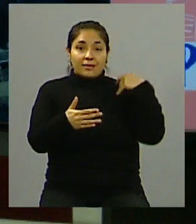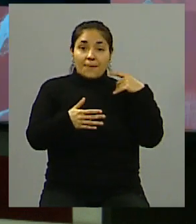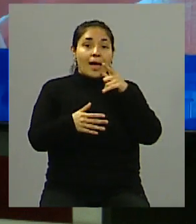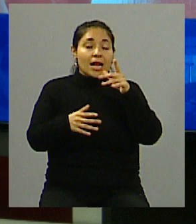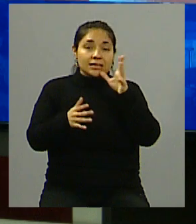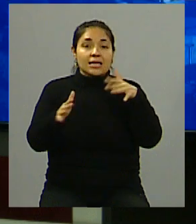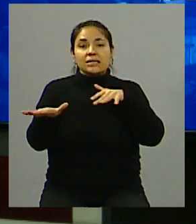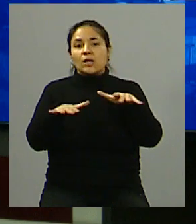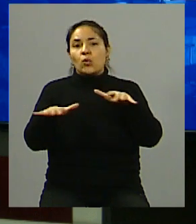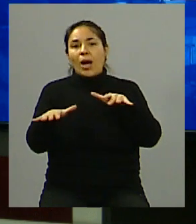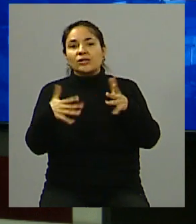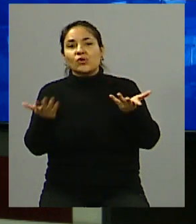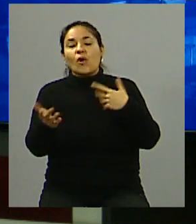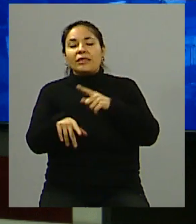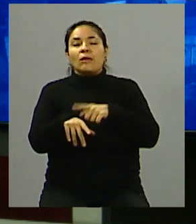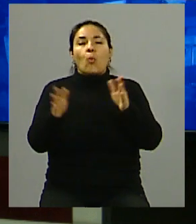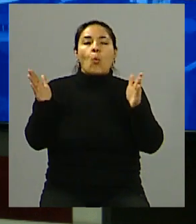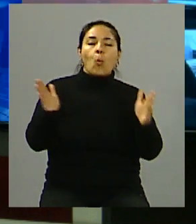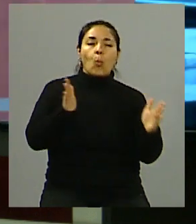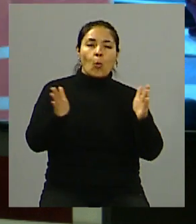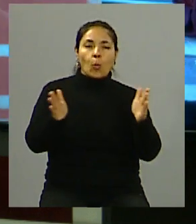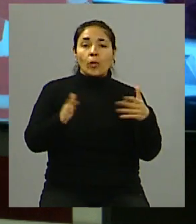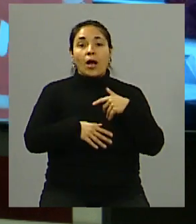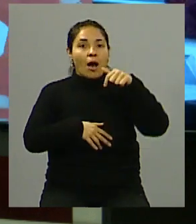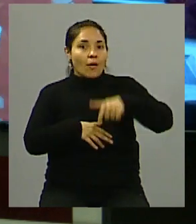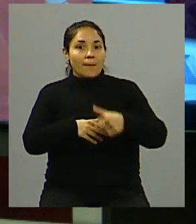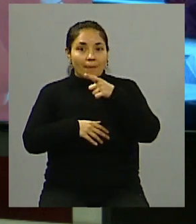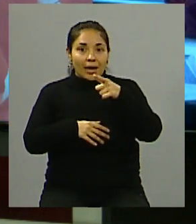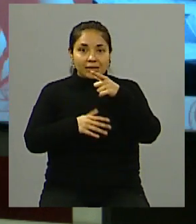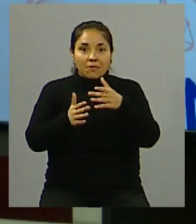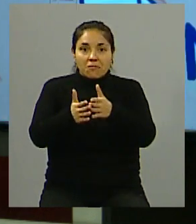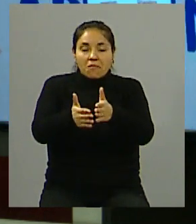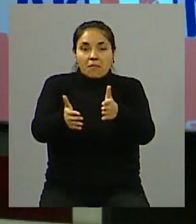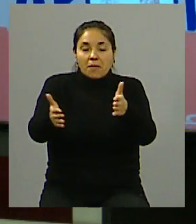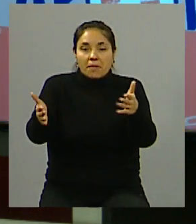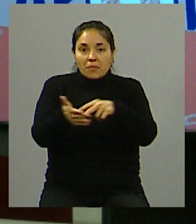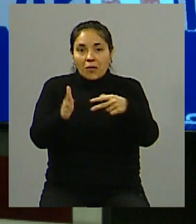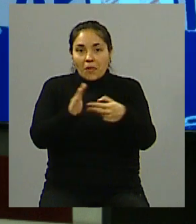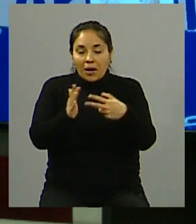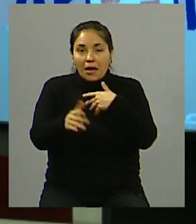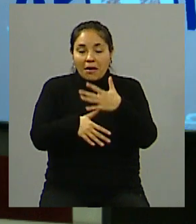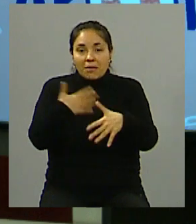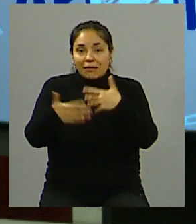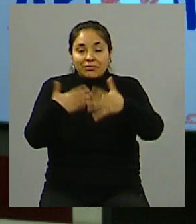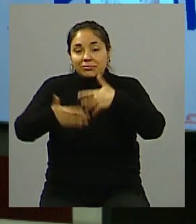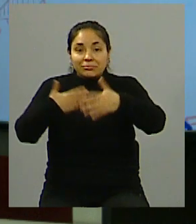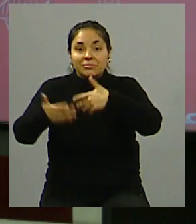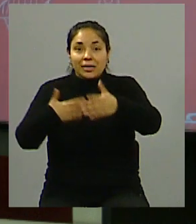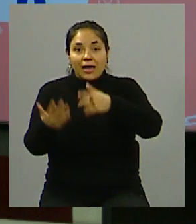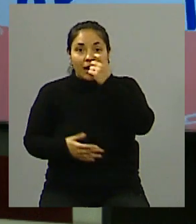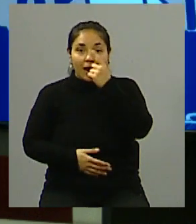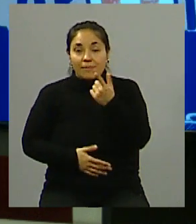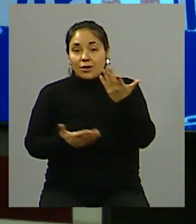episodios aislados, crisis puntuales, ahora cada vez van a ser más, bueno, van a suceder con más